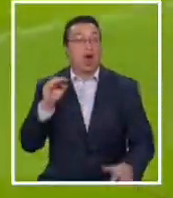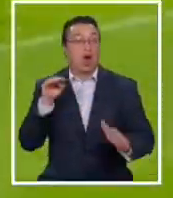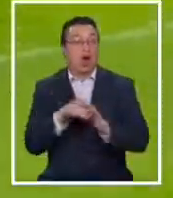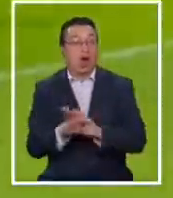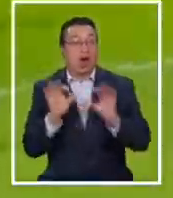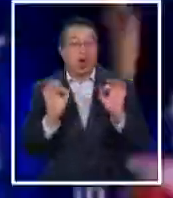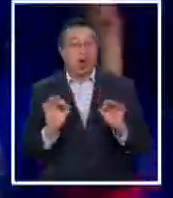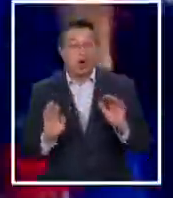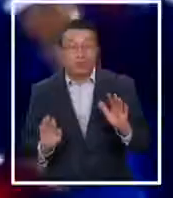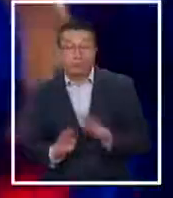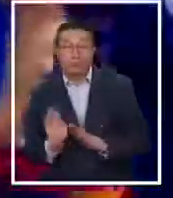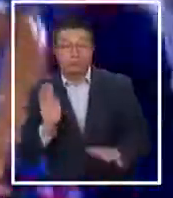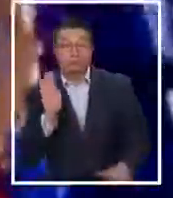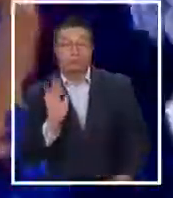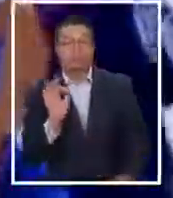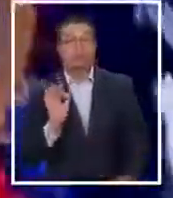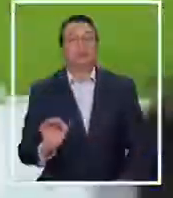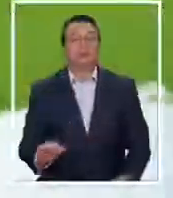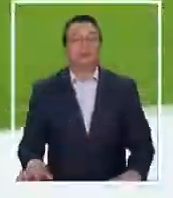¡Golazo!